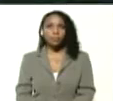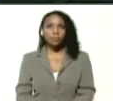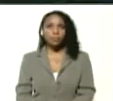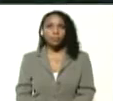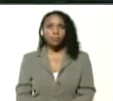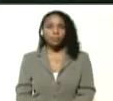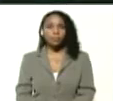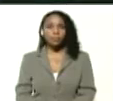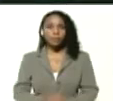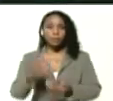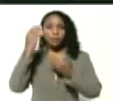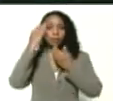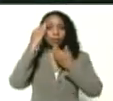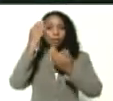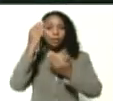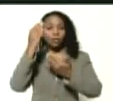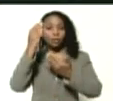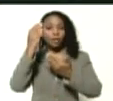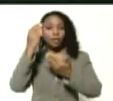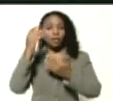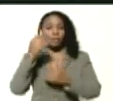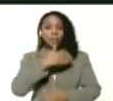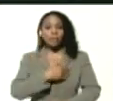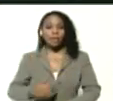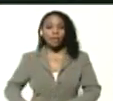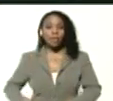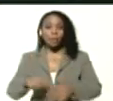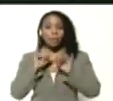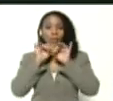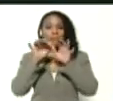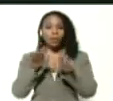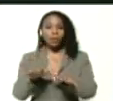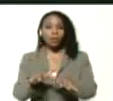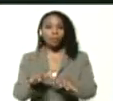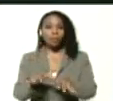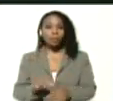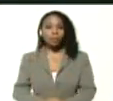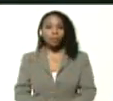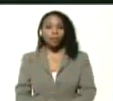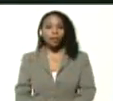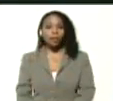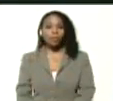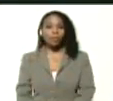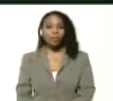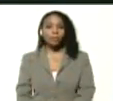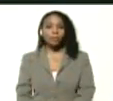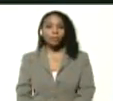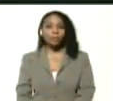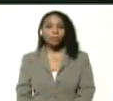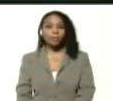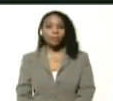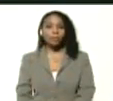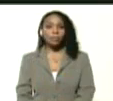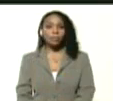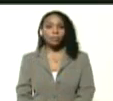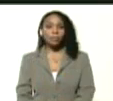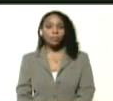Saludos, presidente, bendiciones. La Federación de Estudiantes de Educación Media, que